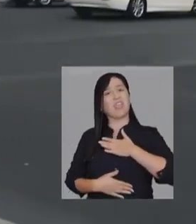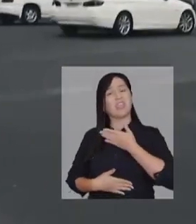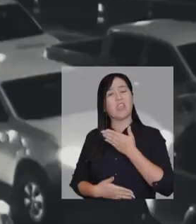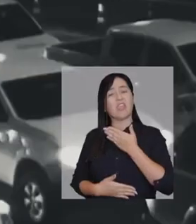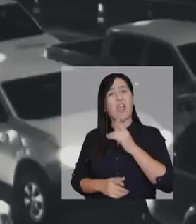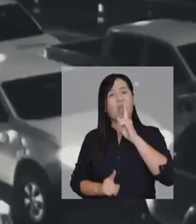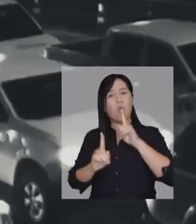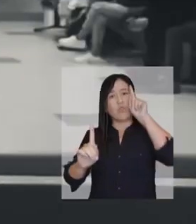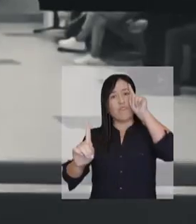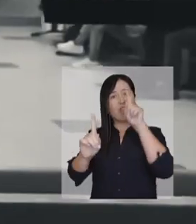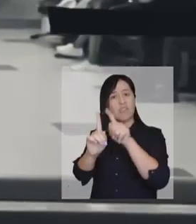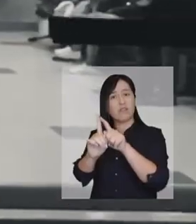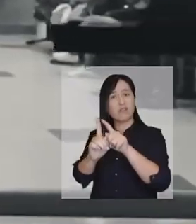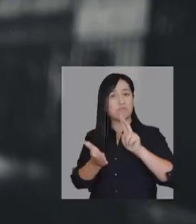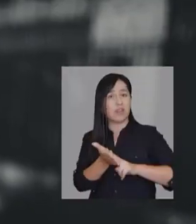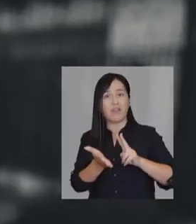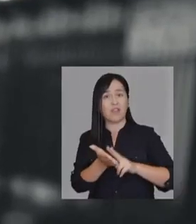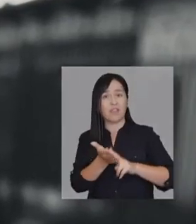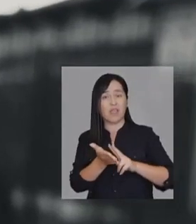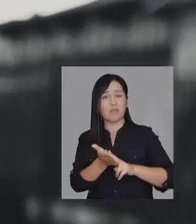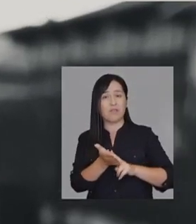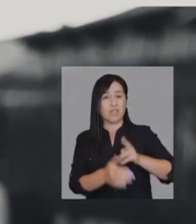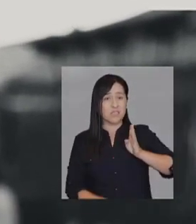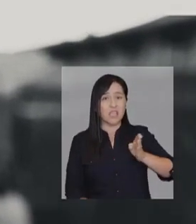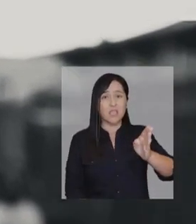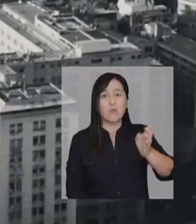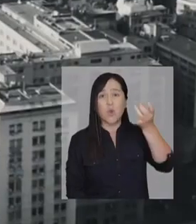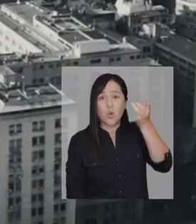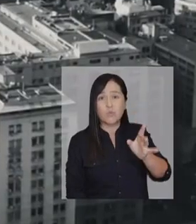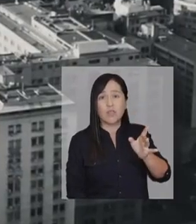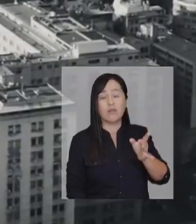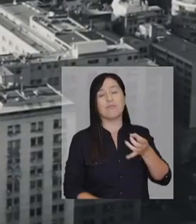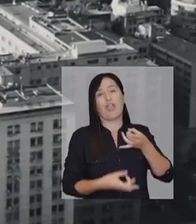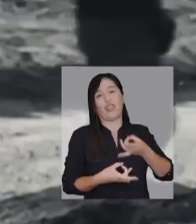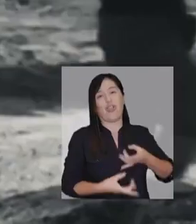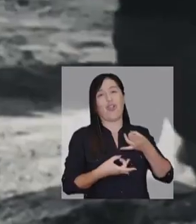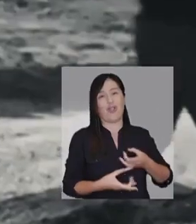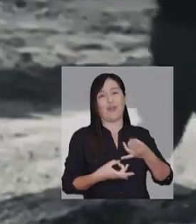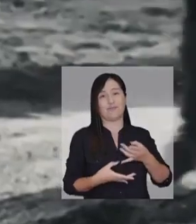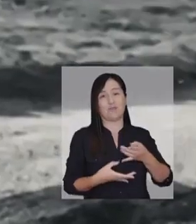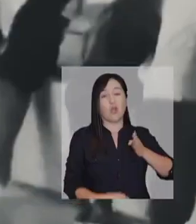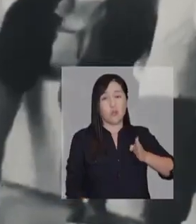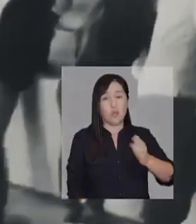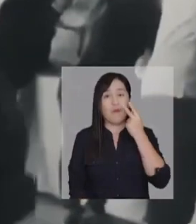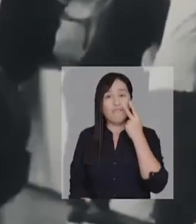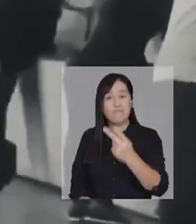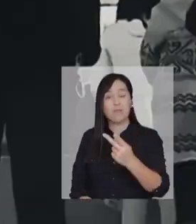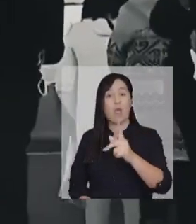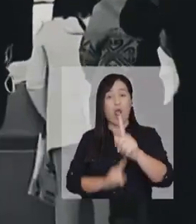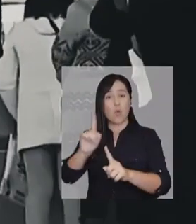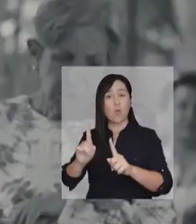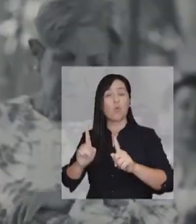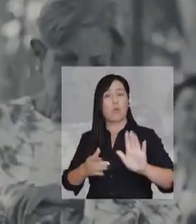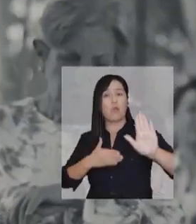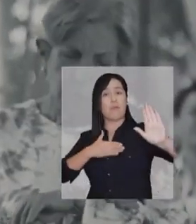o nos hiciera sentir que estamos yendo a alguna parte. Cuando la verdad es que lo único que sigue es lo que nos duele. Seguimos